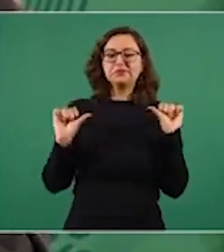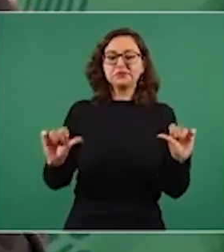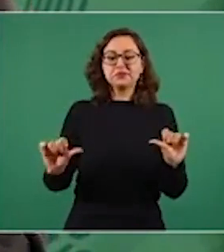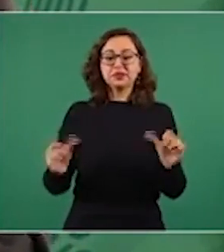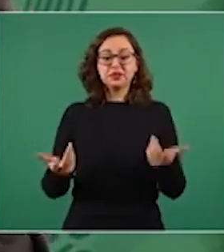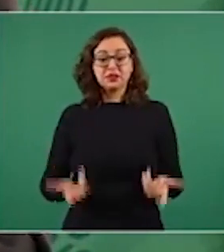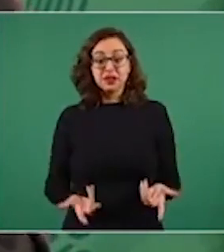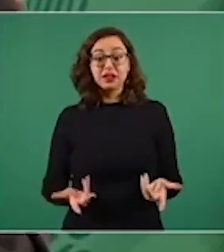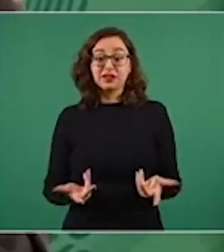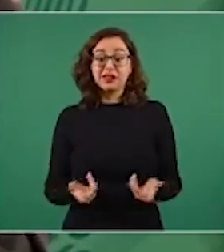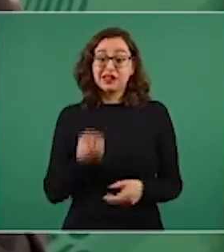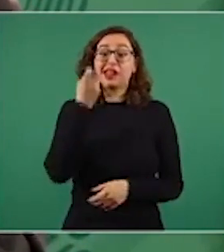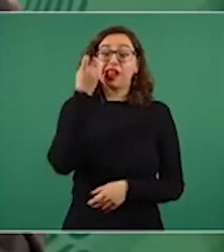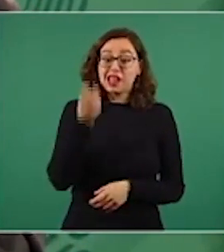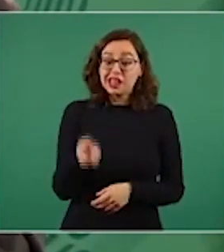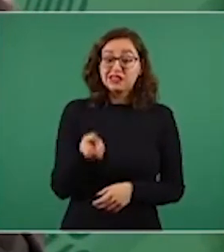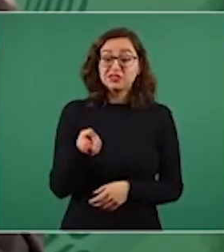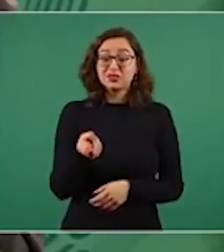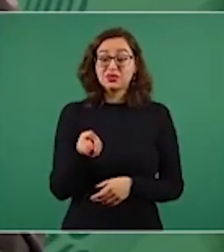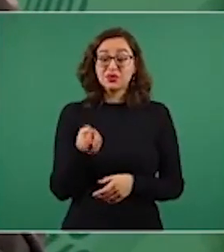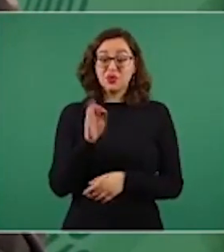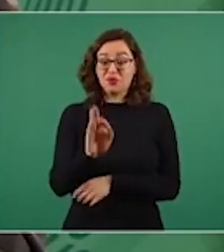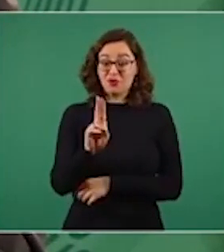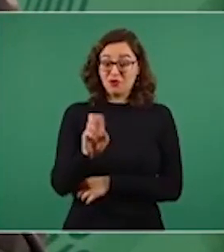desaparecer el fuero